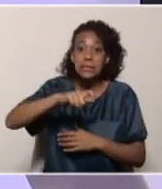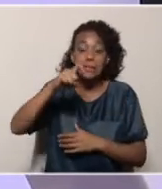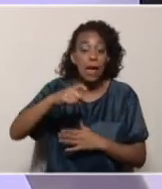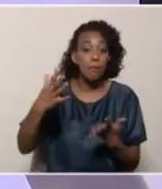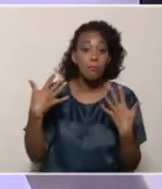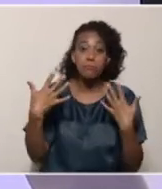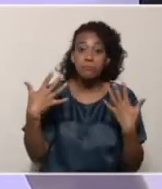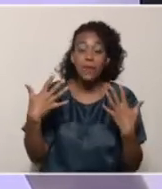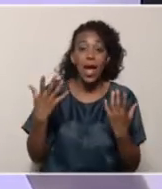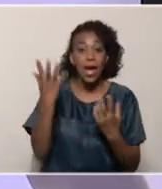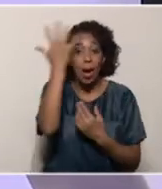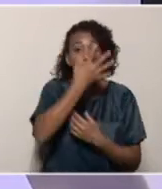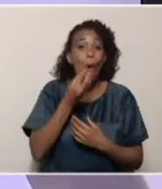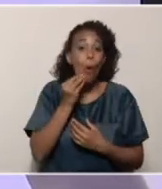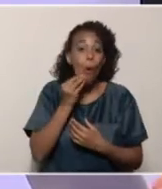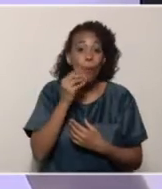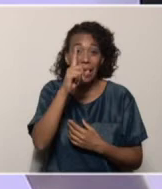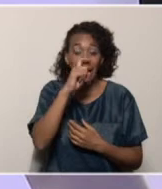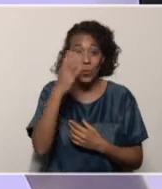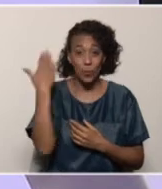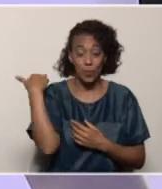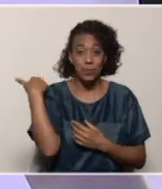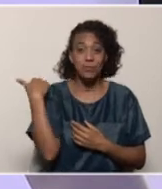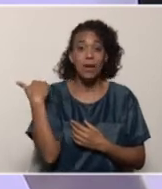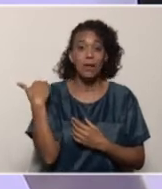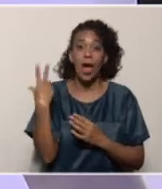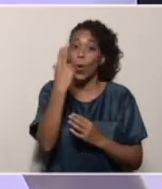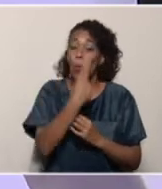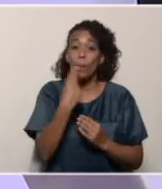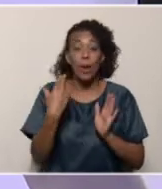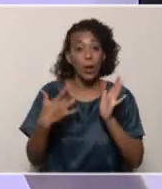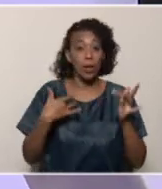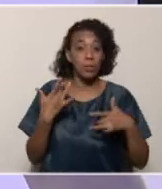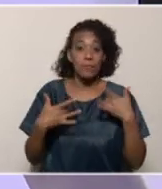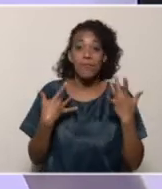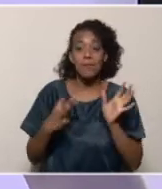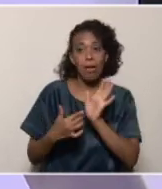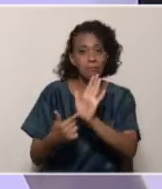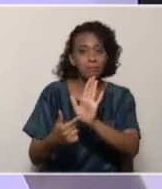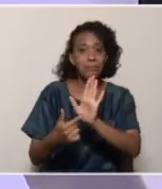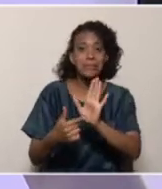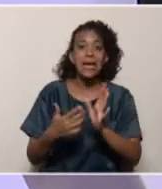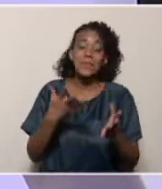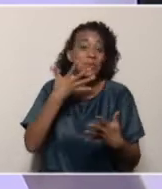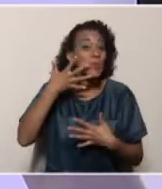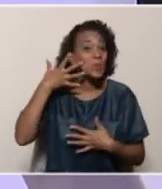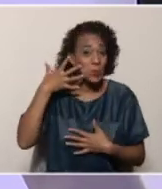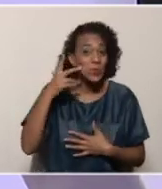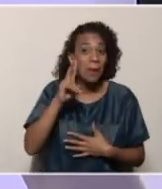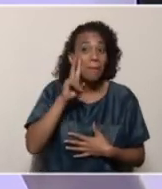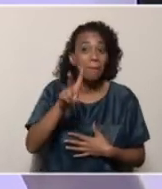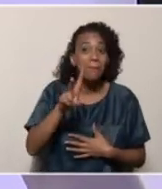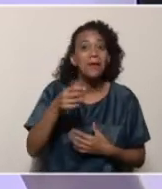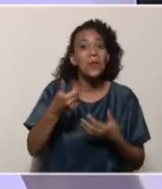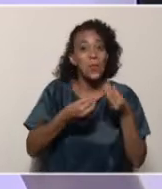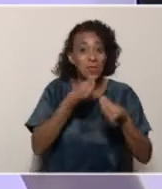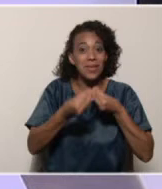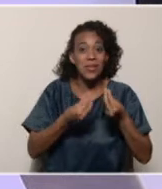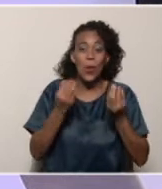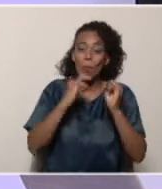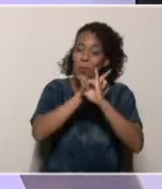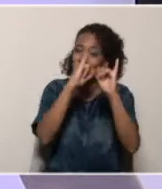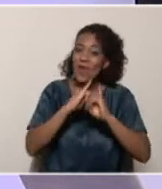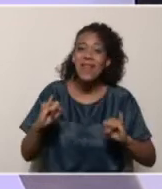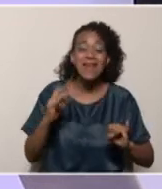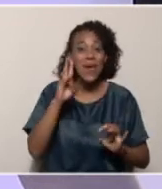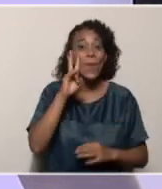¡Suscríbete al canal! muchachos del año escolar pasado cumplieran con esas actividades que en verdad me siento muy orgulloso y estoy muy feliz